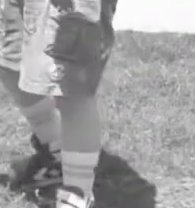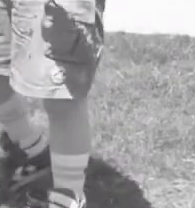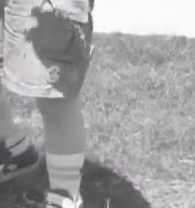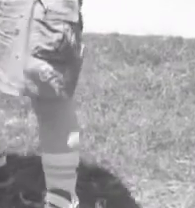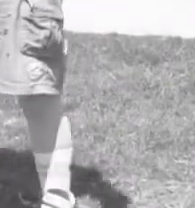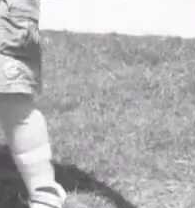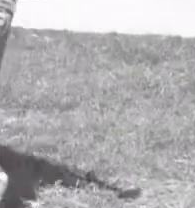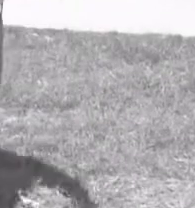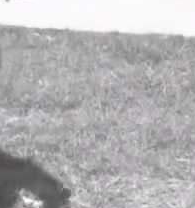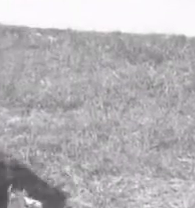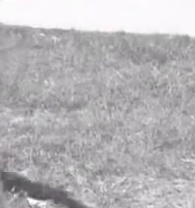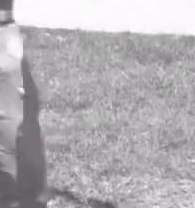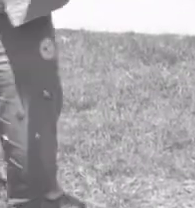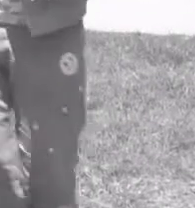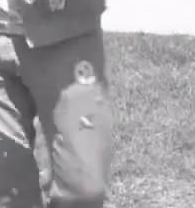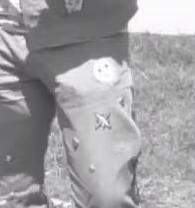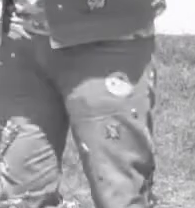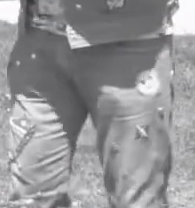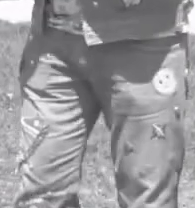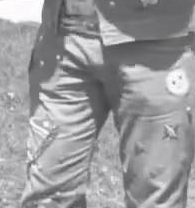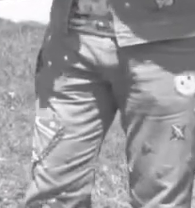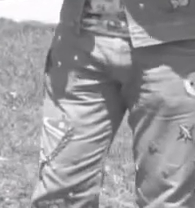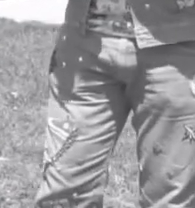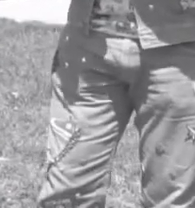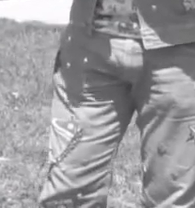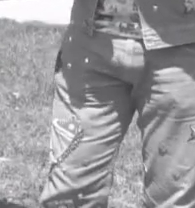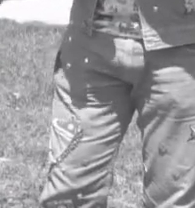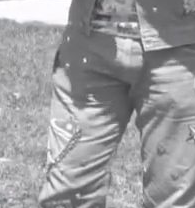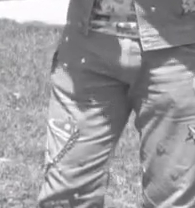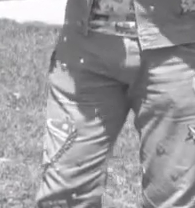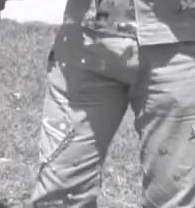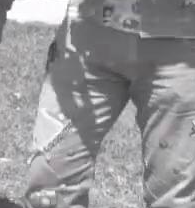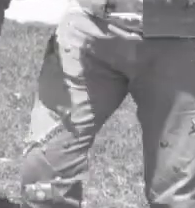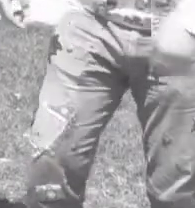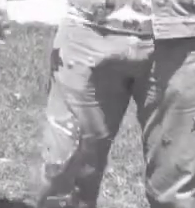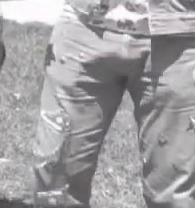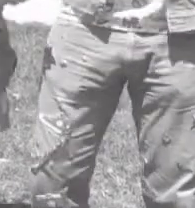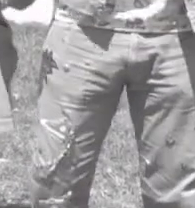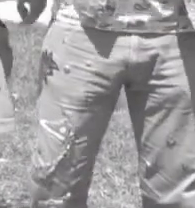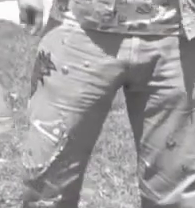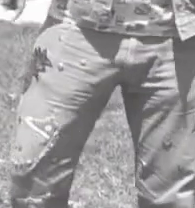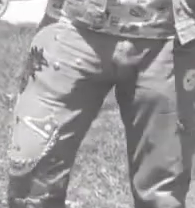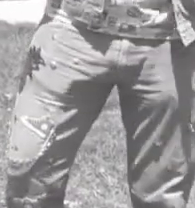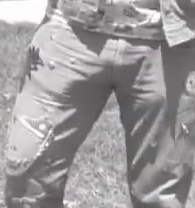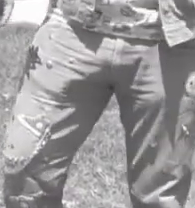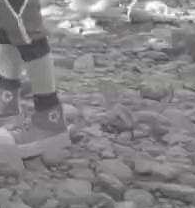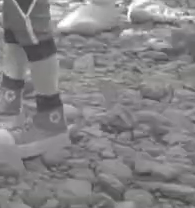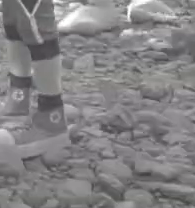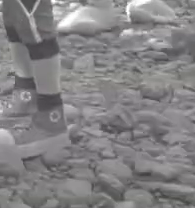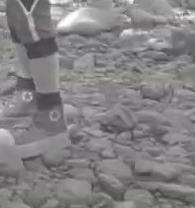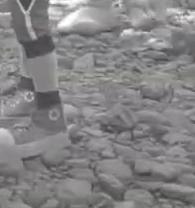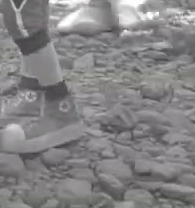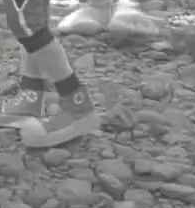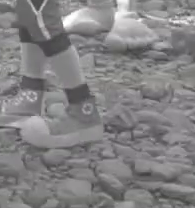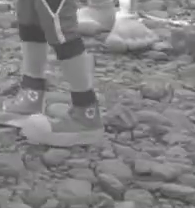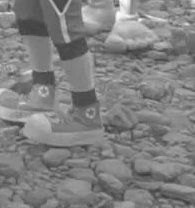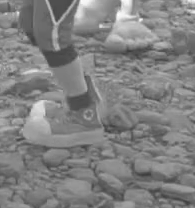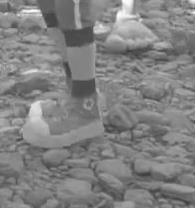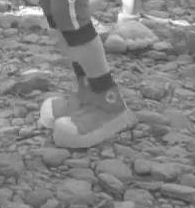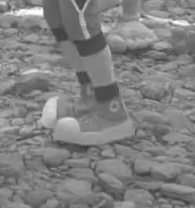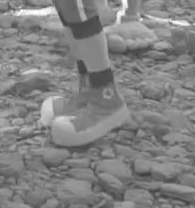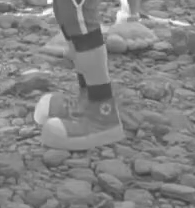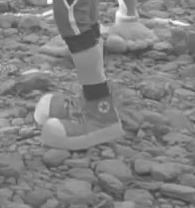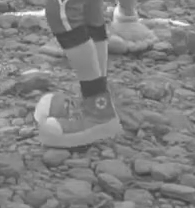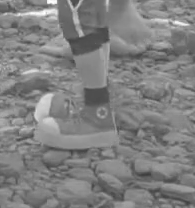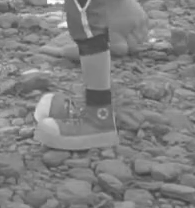Itos. Miércoles 4.30 de la tarde. Retransmisión domingo 11 de la mañana. Canal